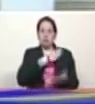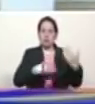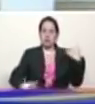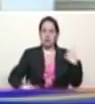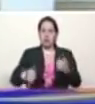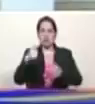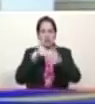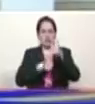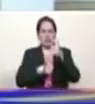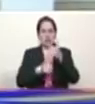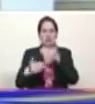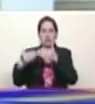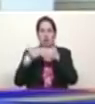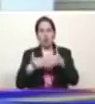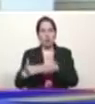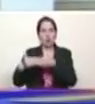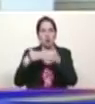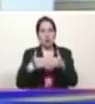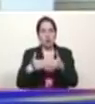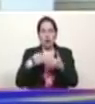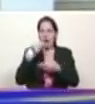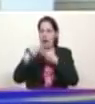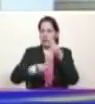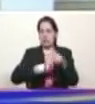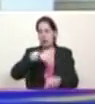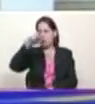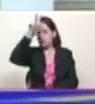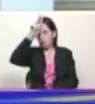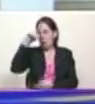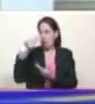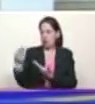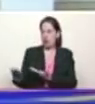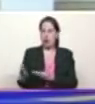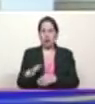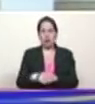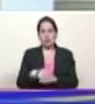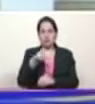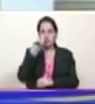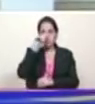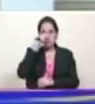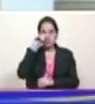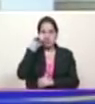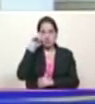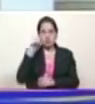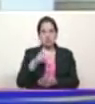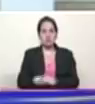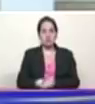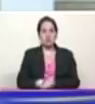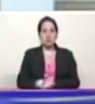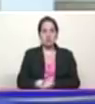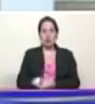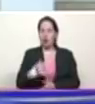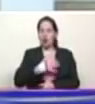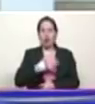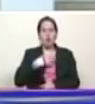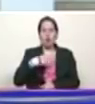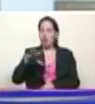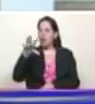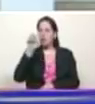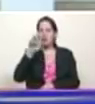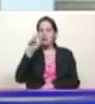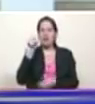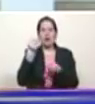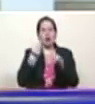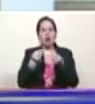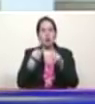estados unidos mike penn haciendo el ridículo del consejo de seguridad de naciones unidas no puede entender en su arrogancia en su